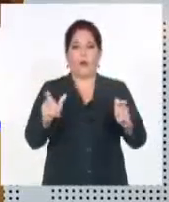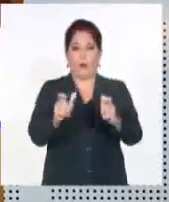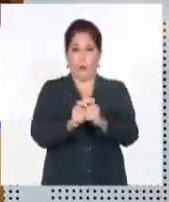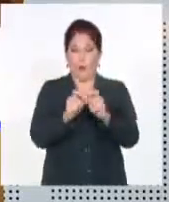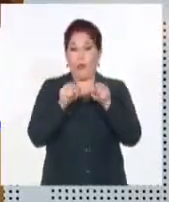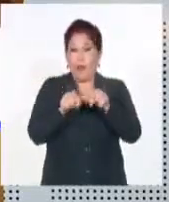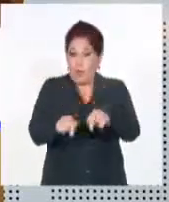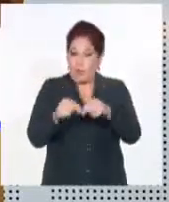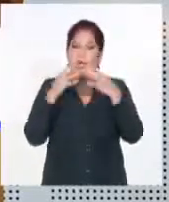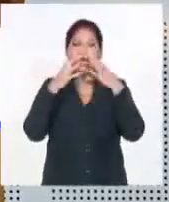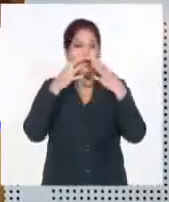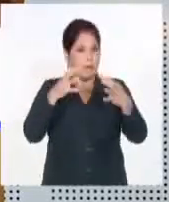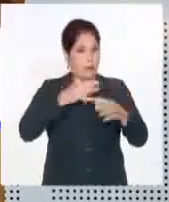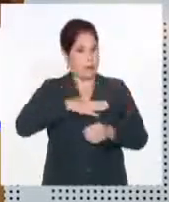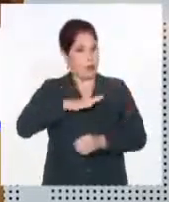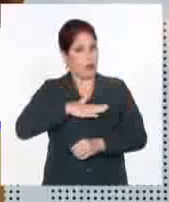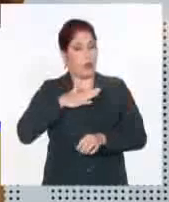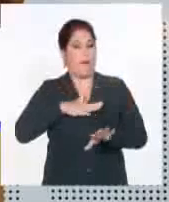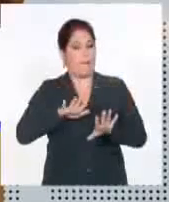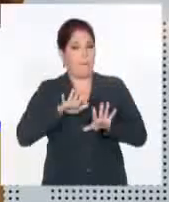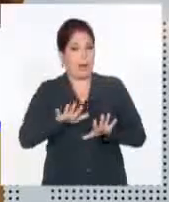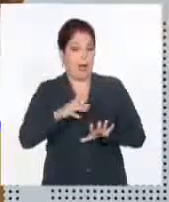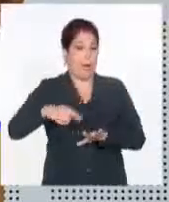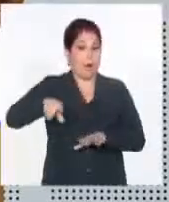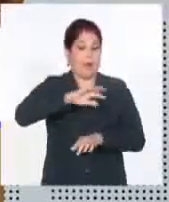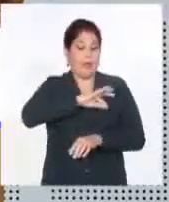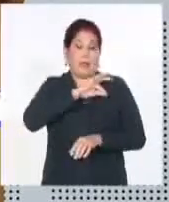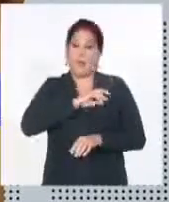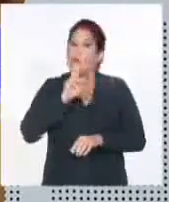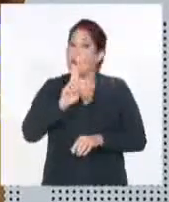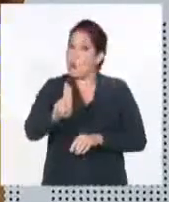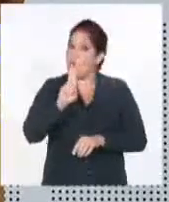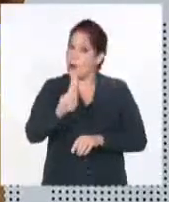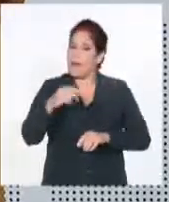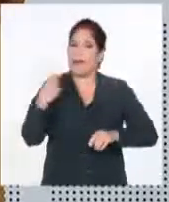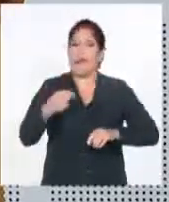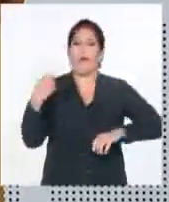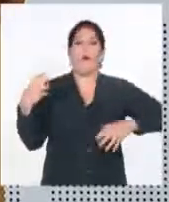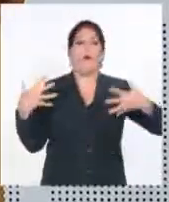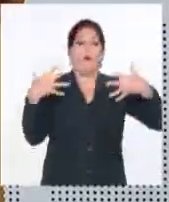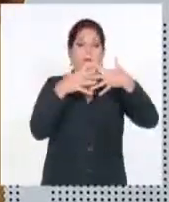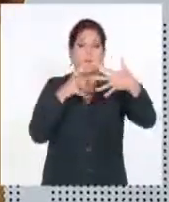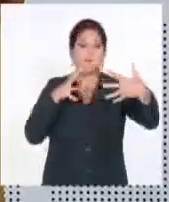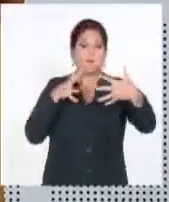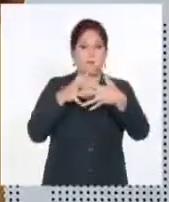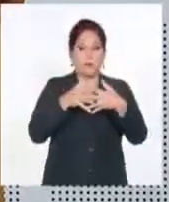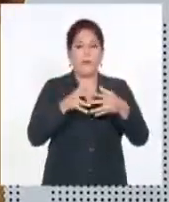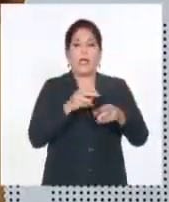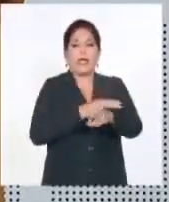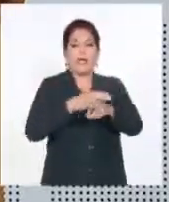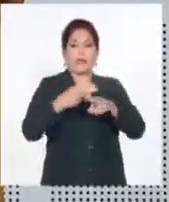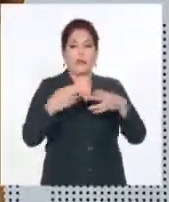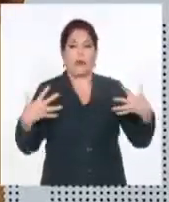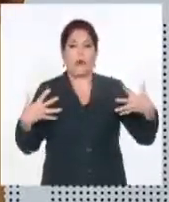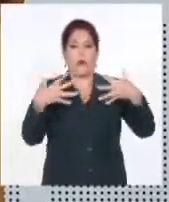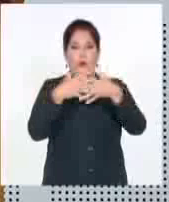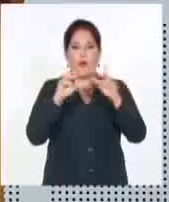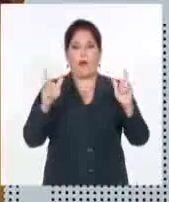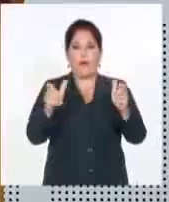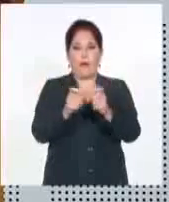sido muy esperada, porque sentimos la urgencia de rearticular estos históricos encuentros